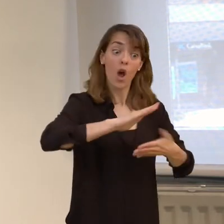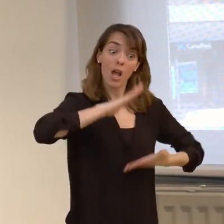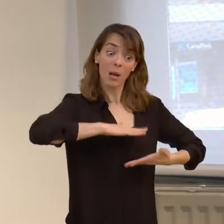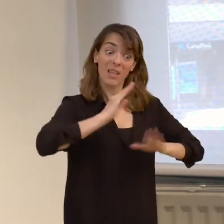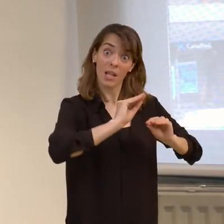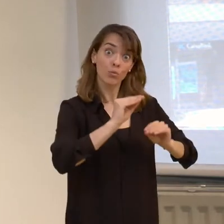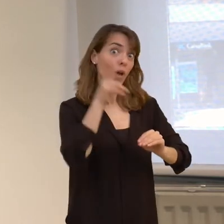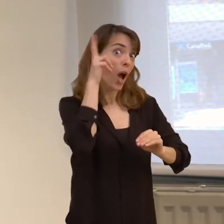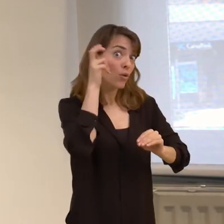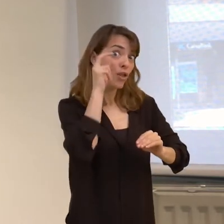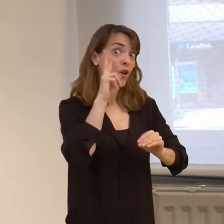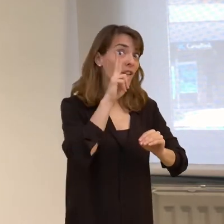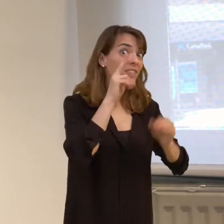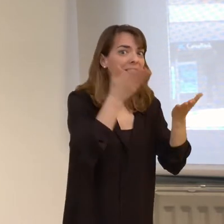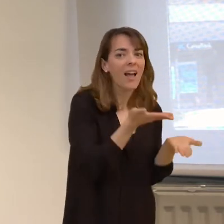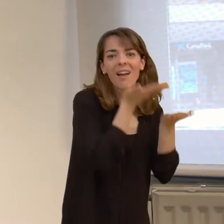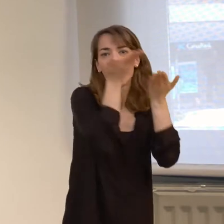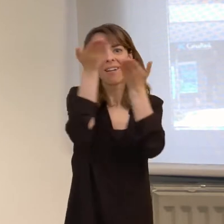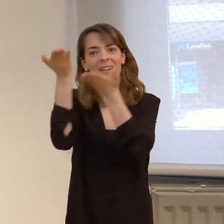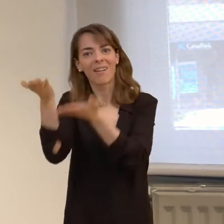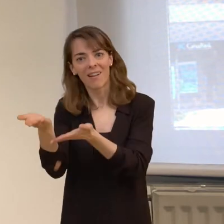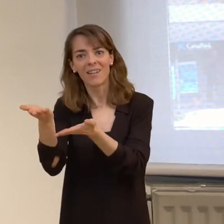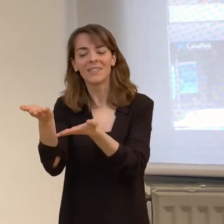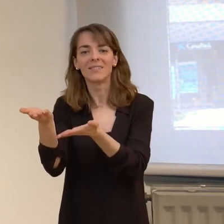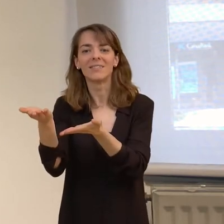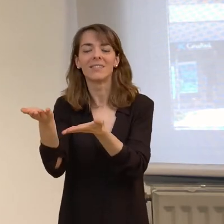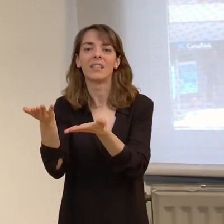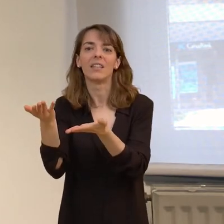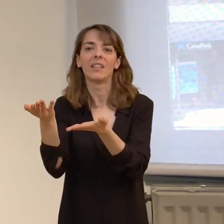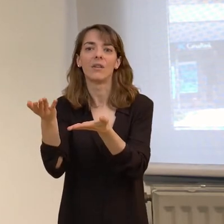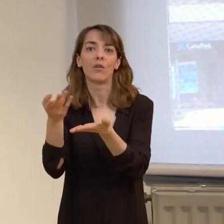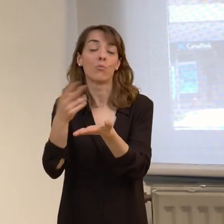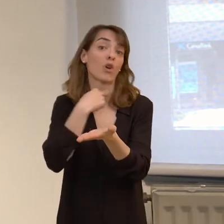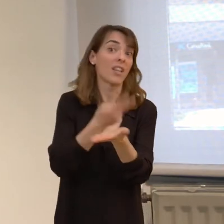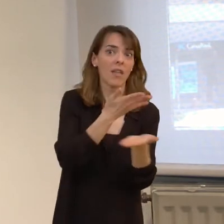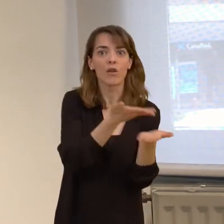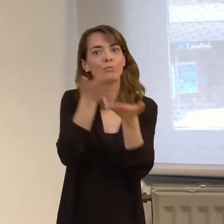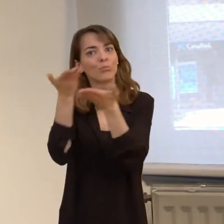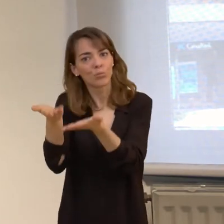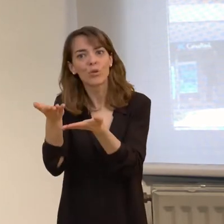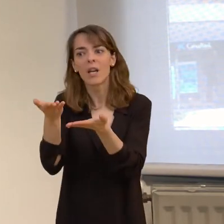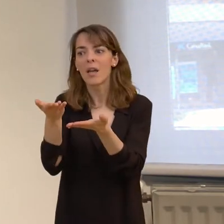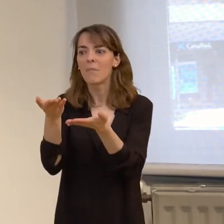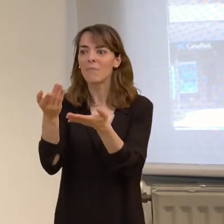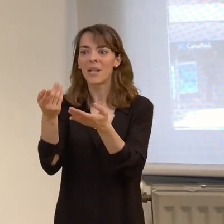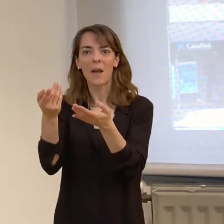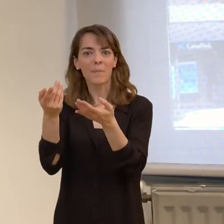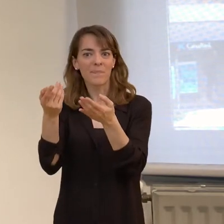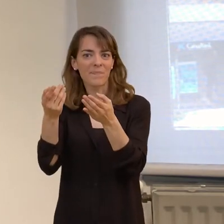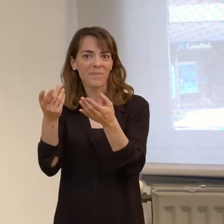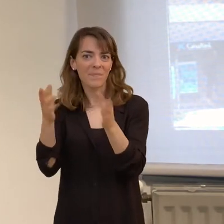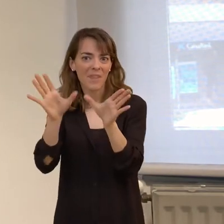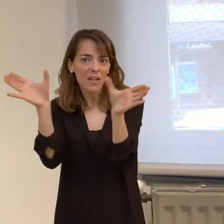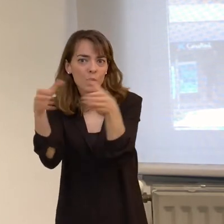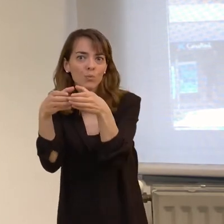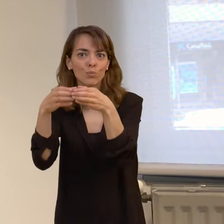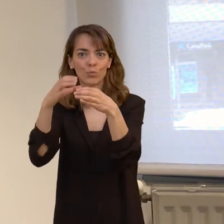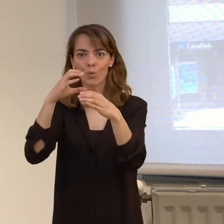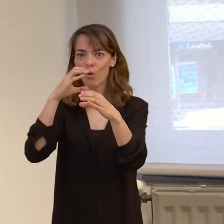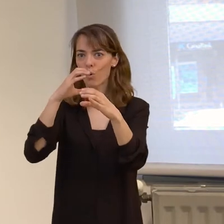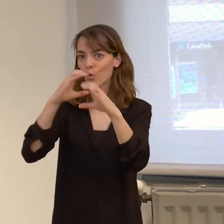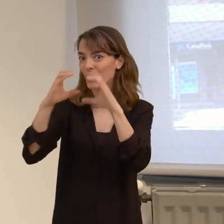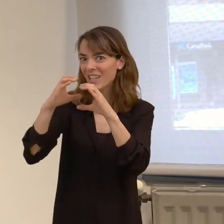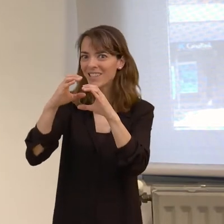capacidades de su audición y de su vocalización para hacer accesibles eventos y otro tipo de actos